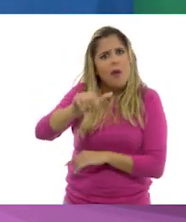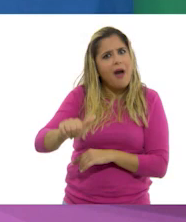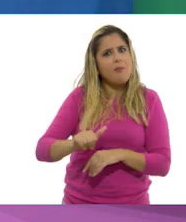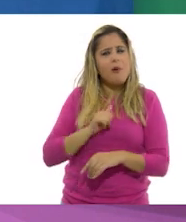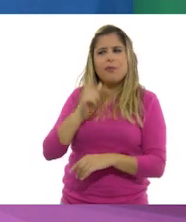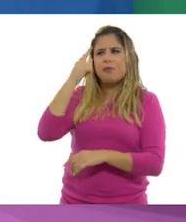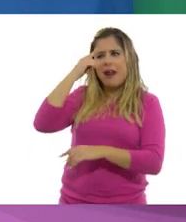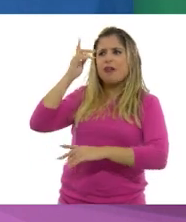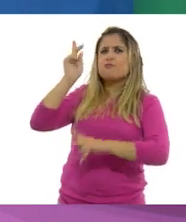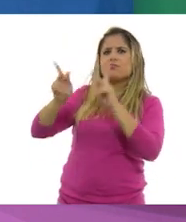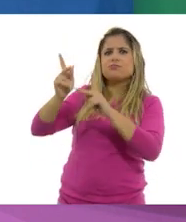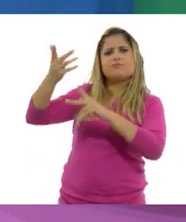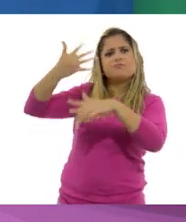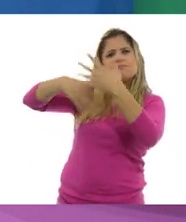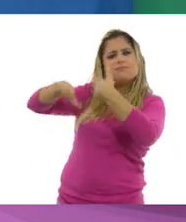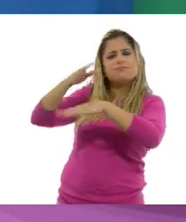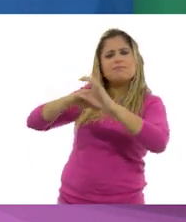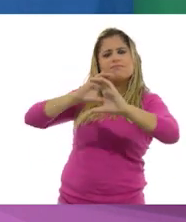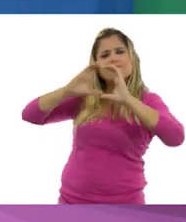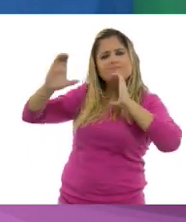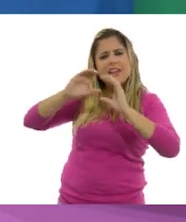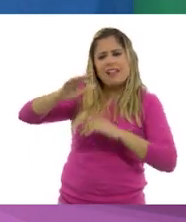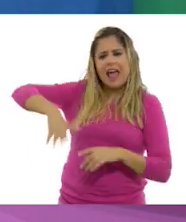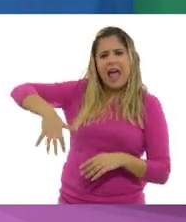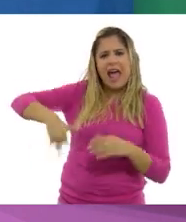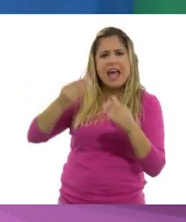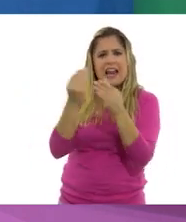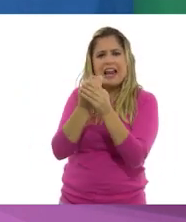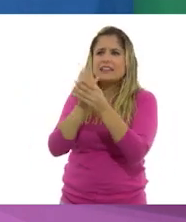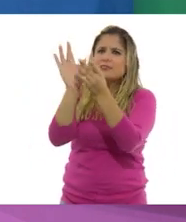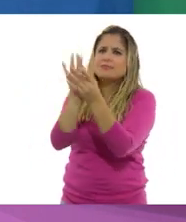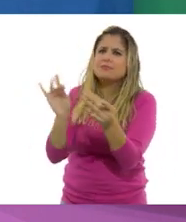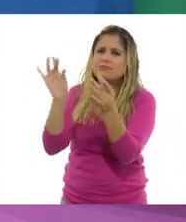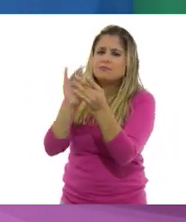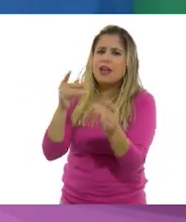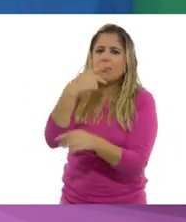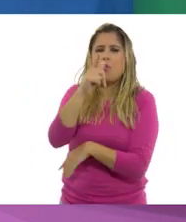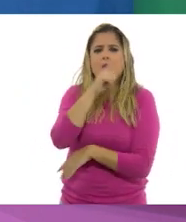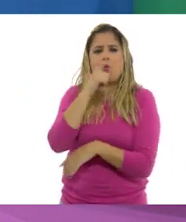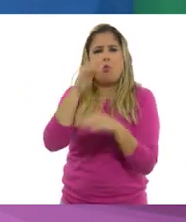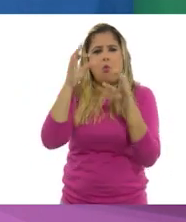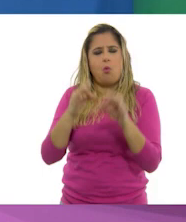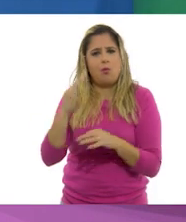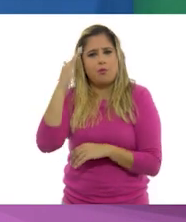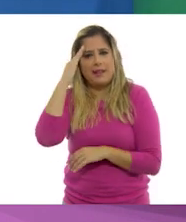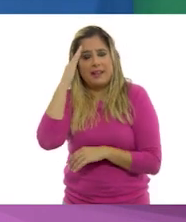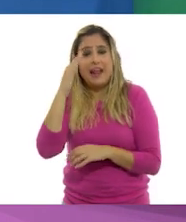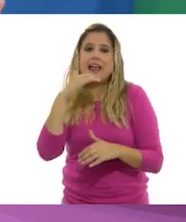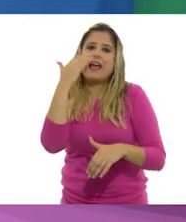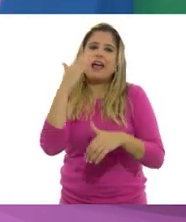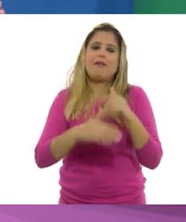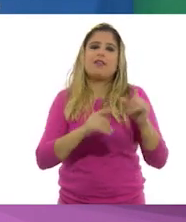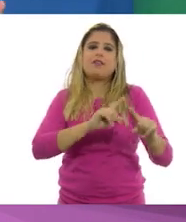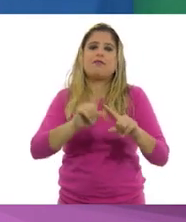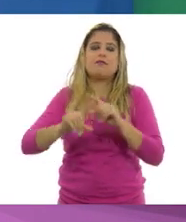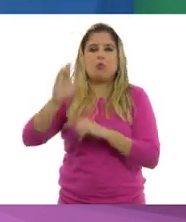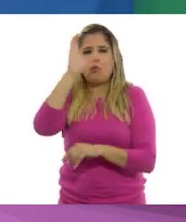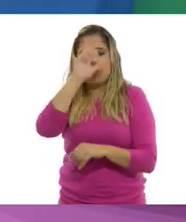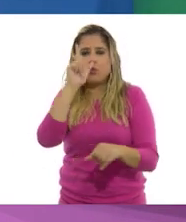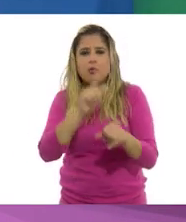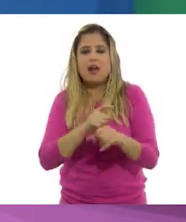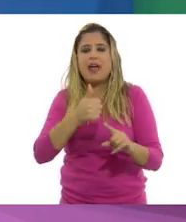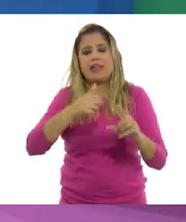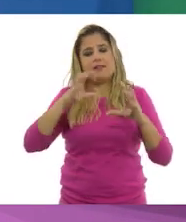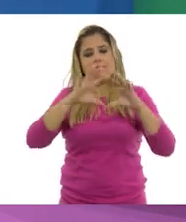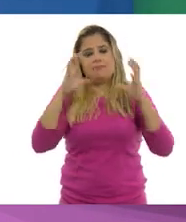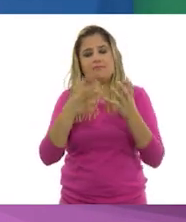este momento para practicarla y platica con tu familia en tu lengua materna. Por hoy hemos terminado con la diversidad cultural de los